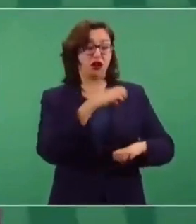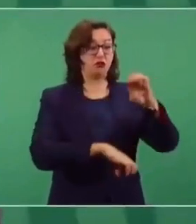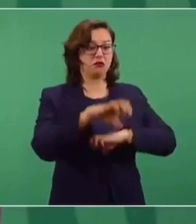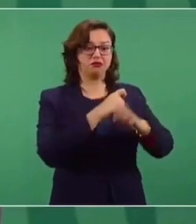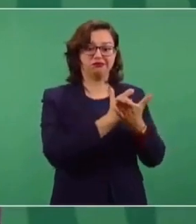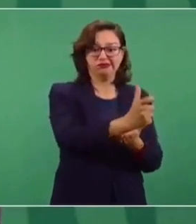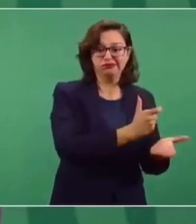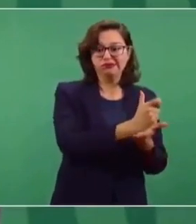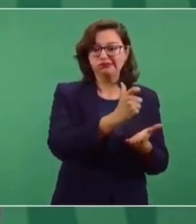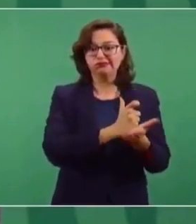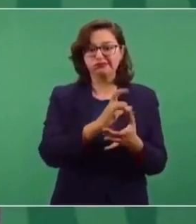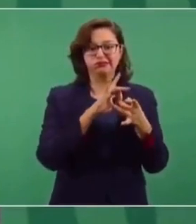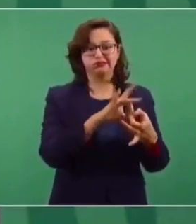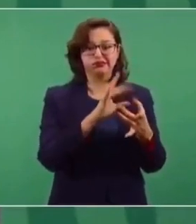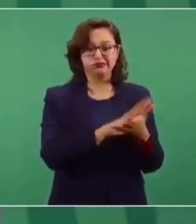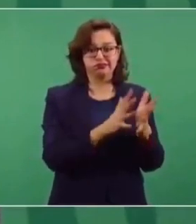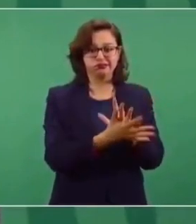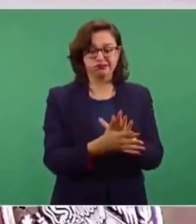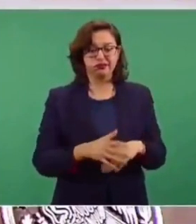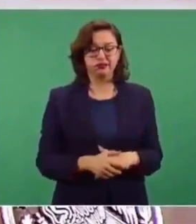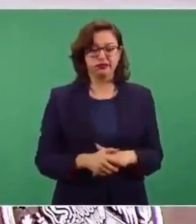económicas y financieras.